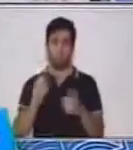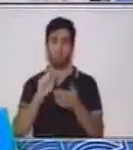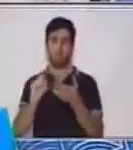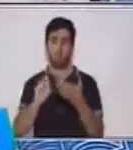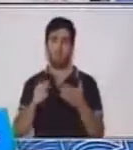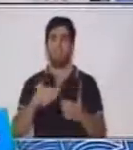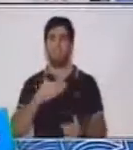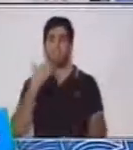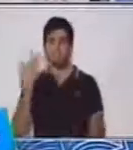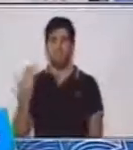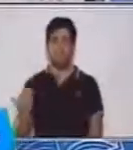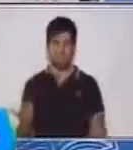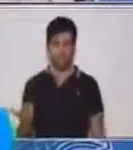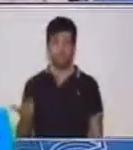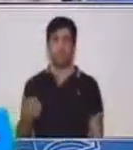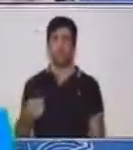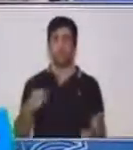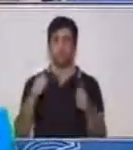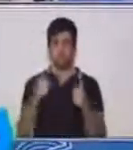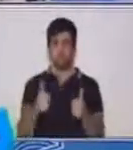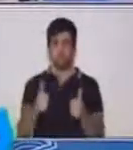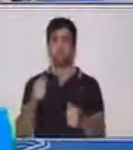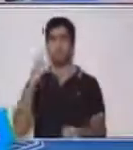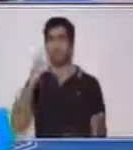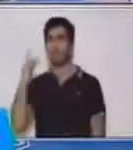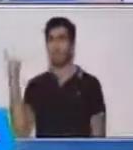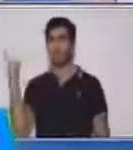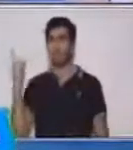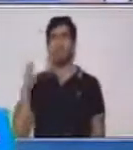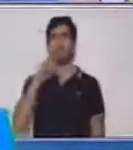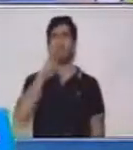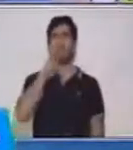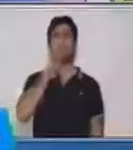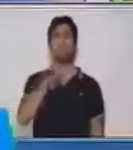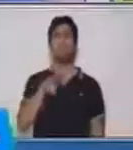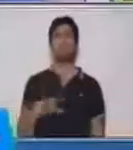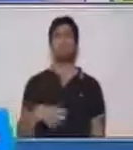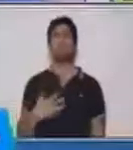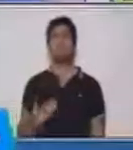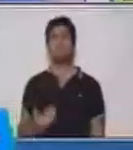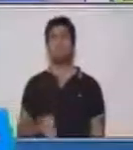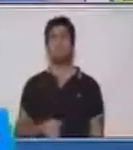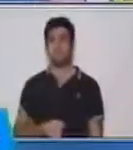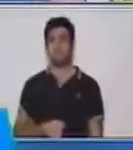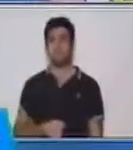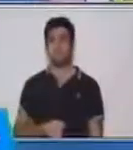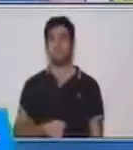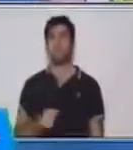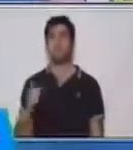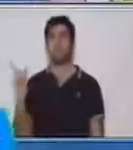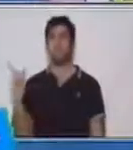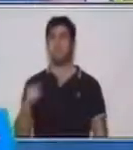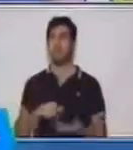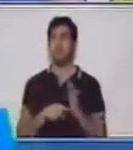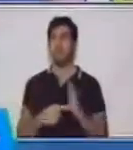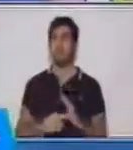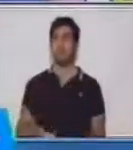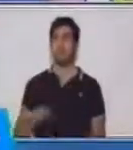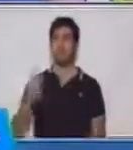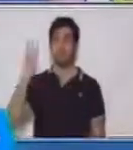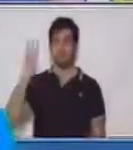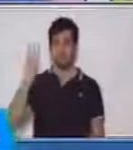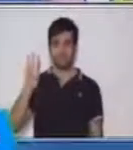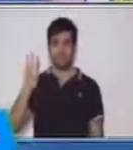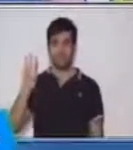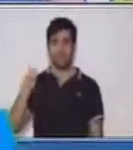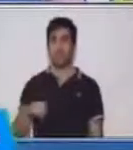identificar. Vamos a ver qué representan los tres puntos. Uno, dos, tres. Tres, aquí